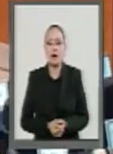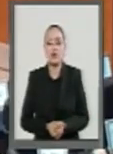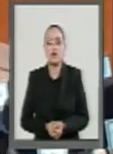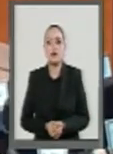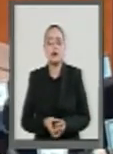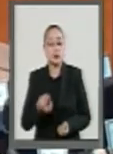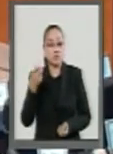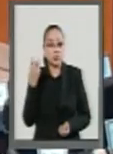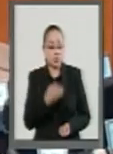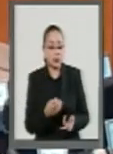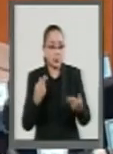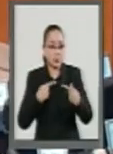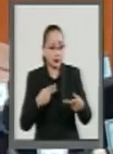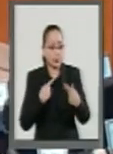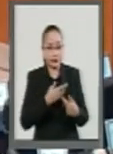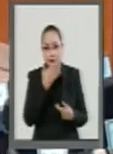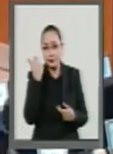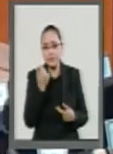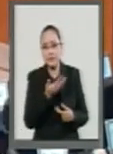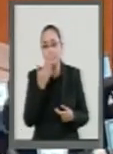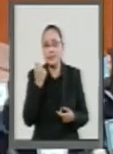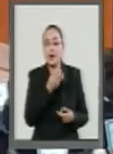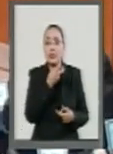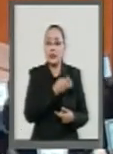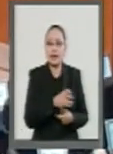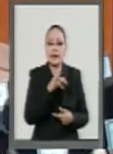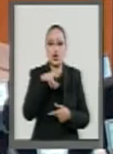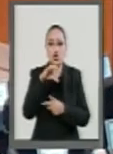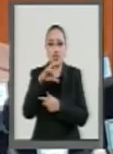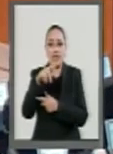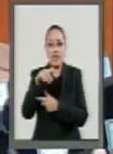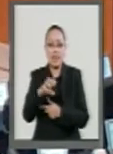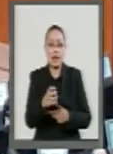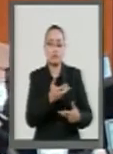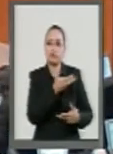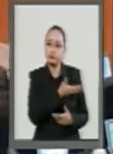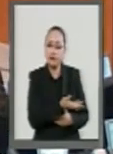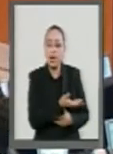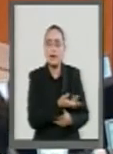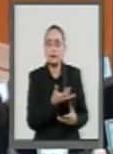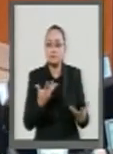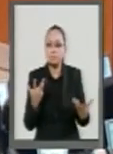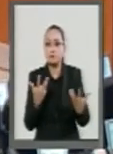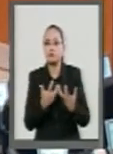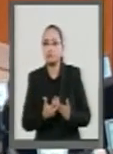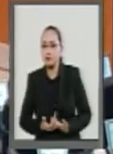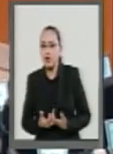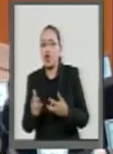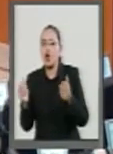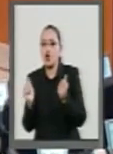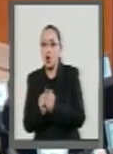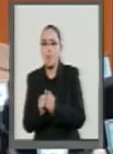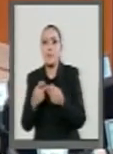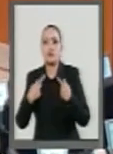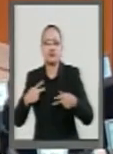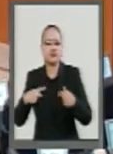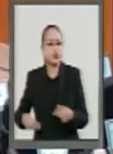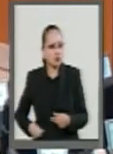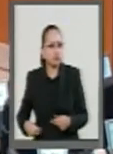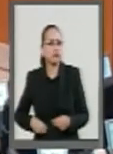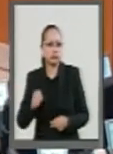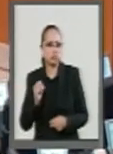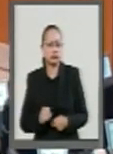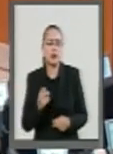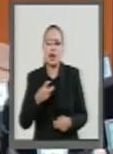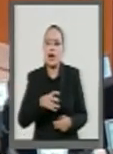son los que muchas veces pasan situaciones